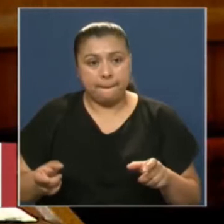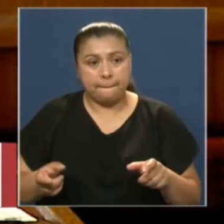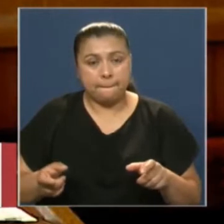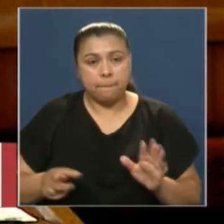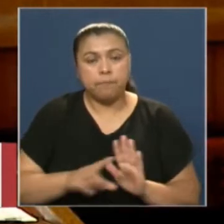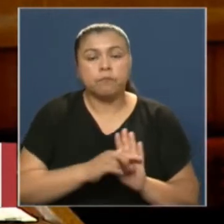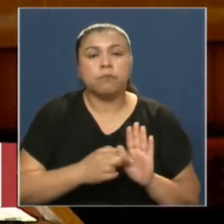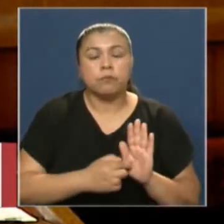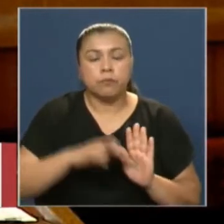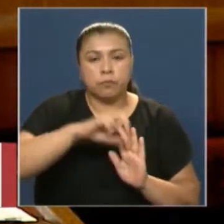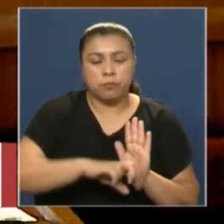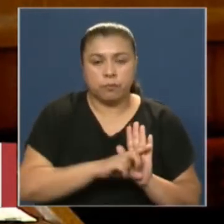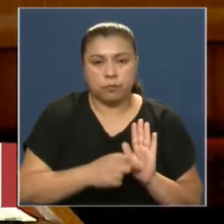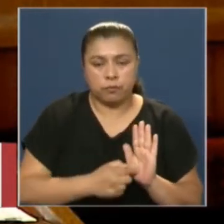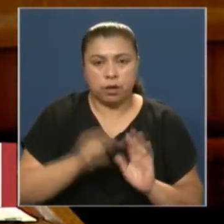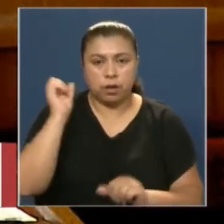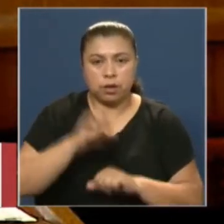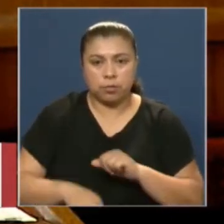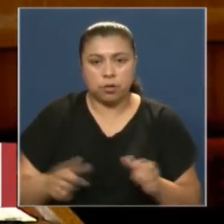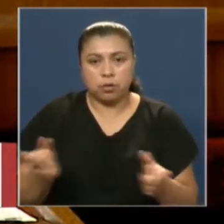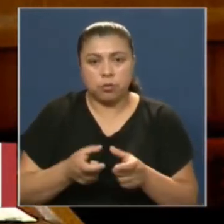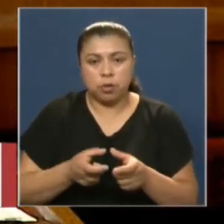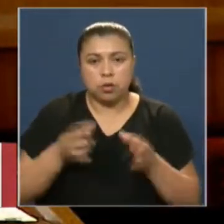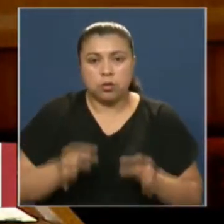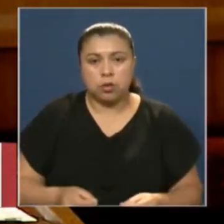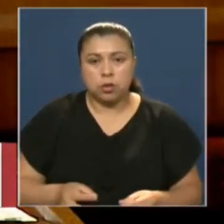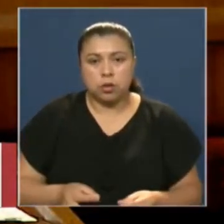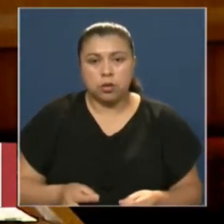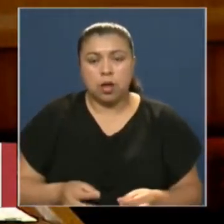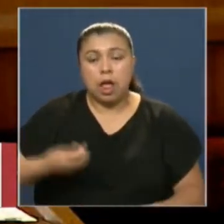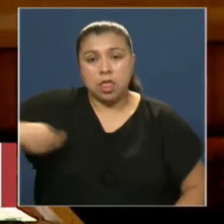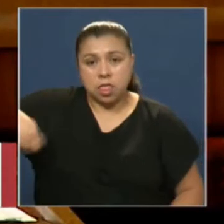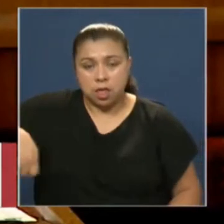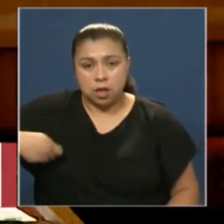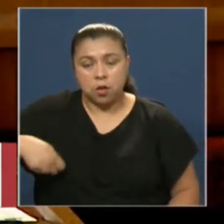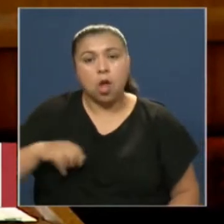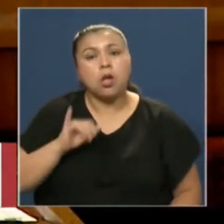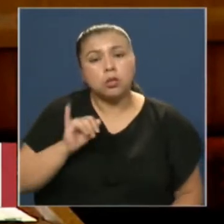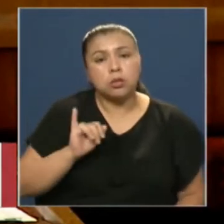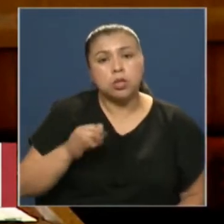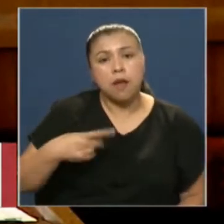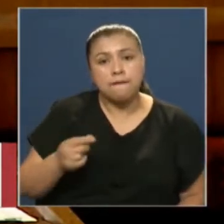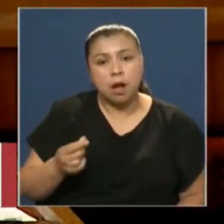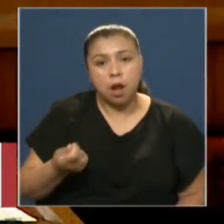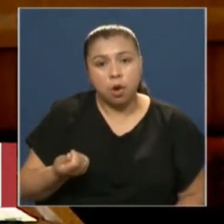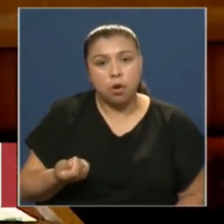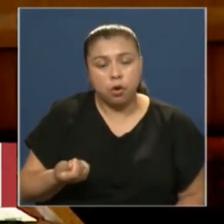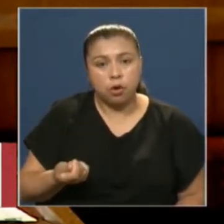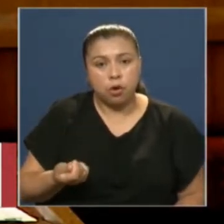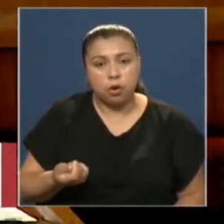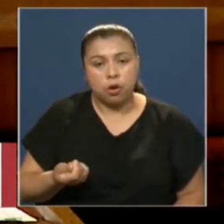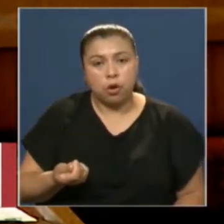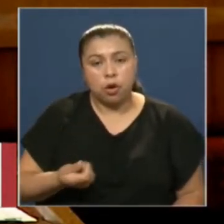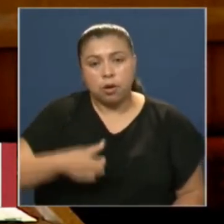texto del proyecto, aprobado en la Comisión de Seguridad del Senado, es valorable el hecho de que se establecieron